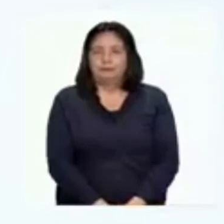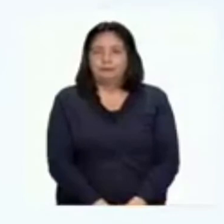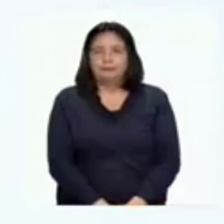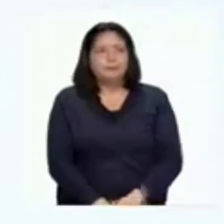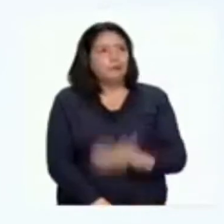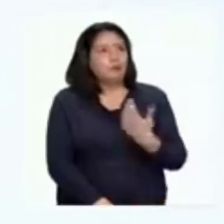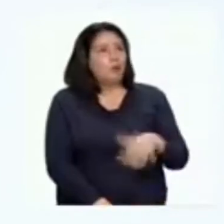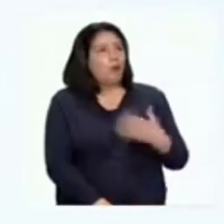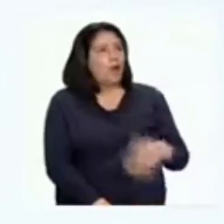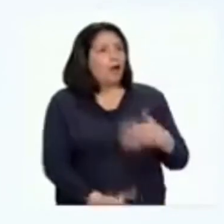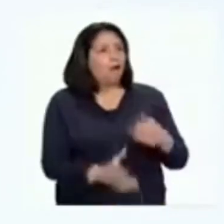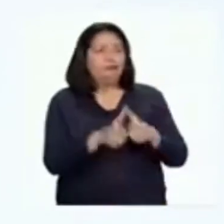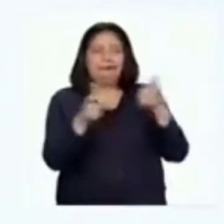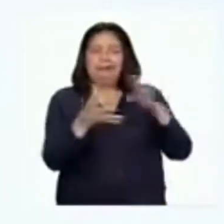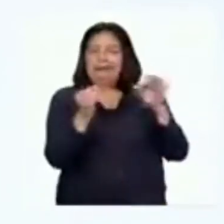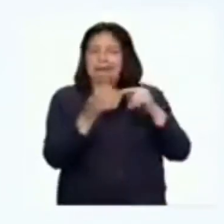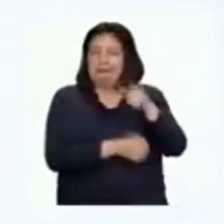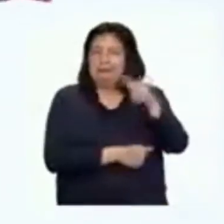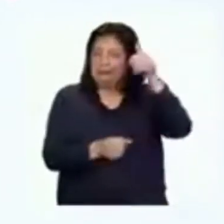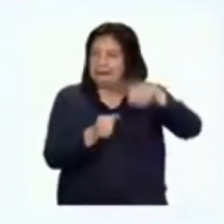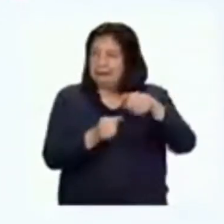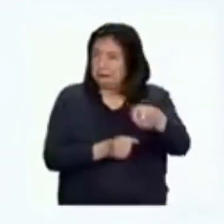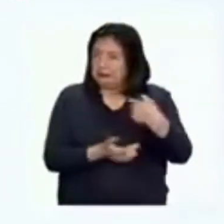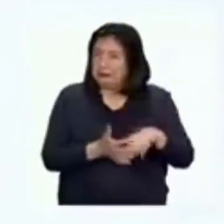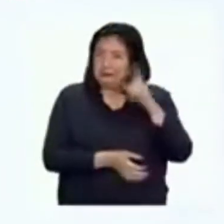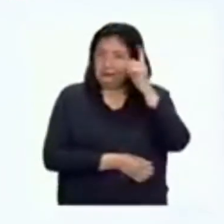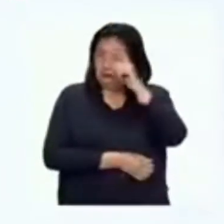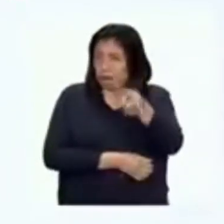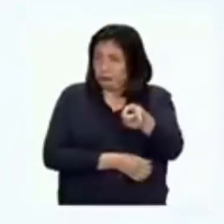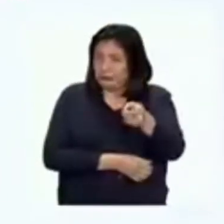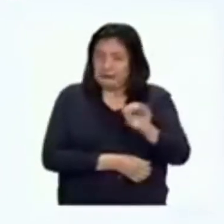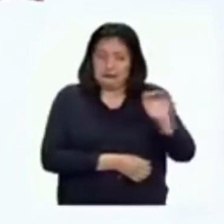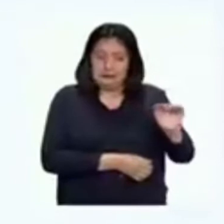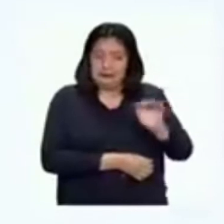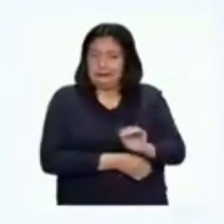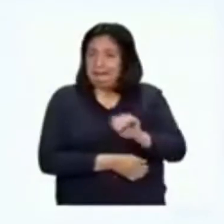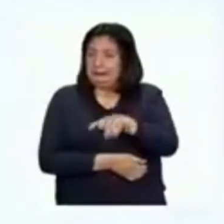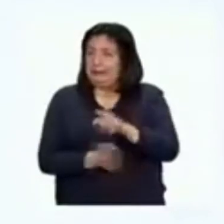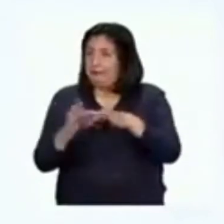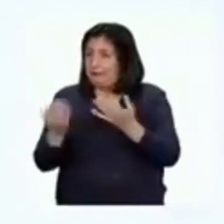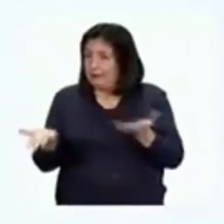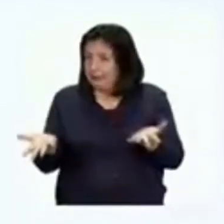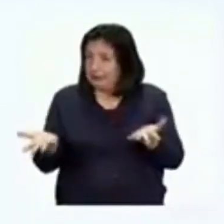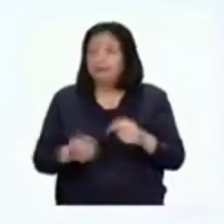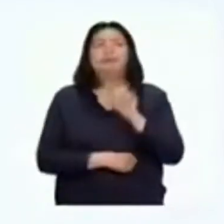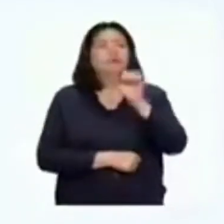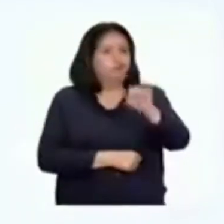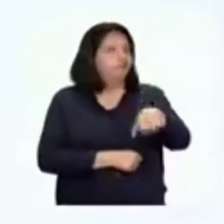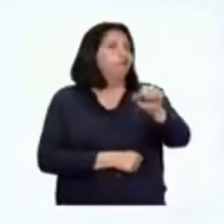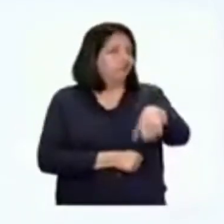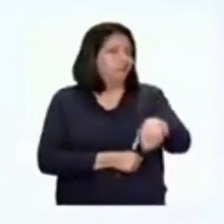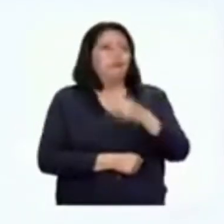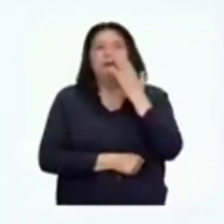¡Qué gran historia! ¿Recuerdas qué dificultades enfrentaron Mercedes y su familia? Así es.